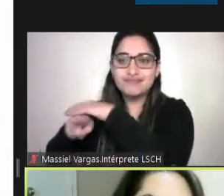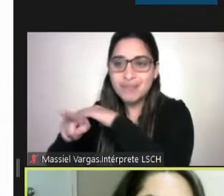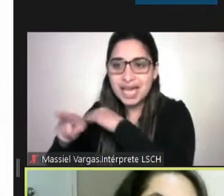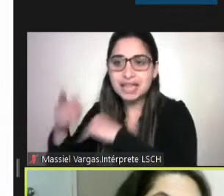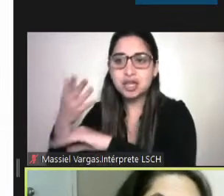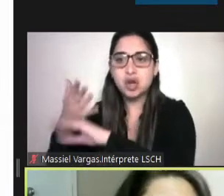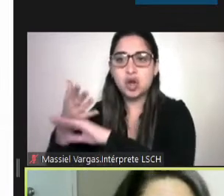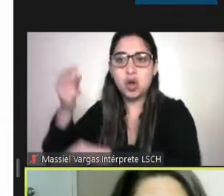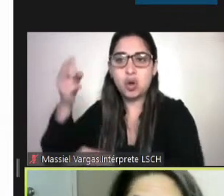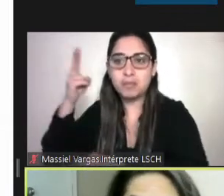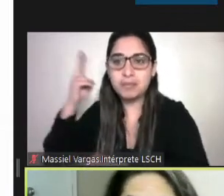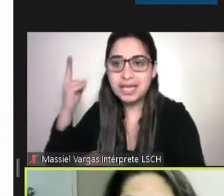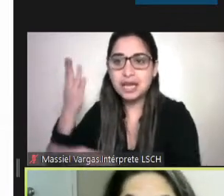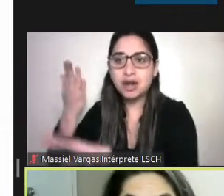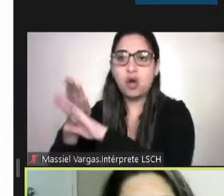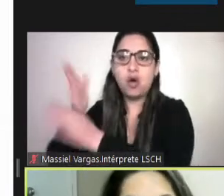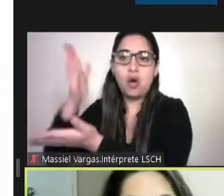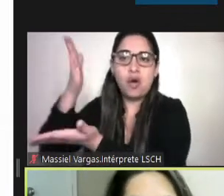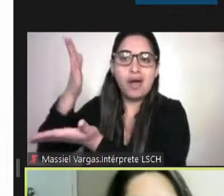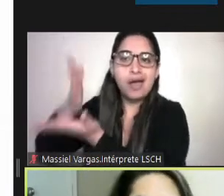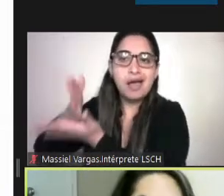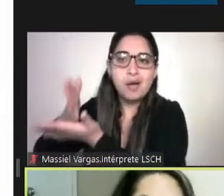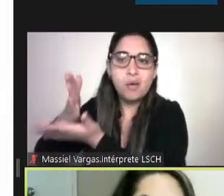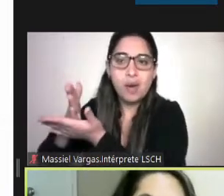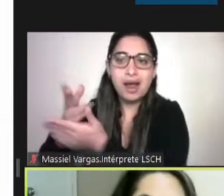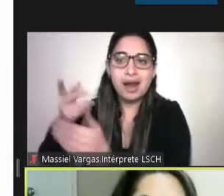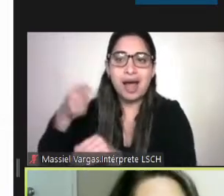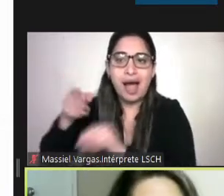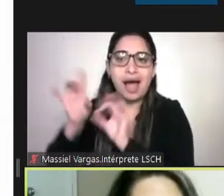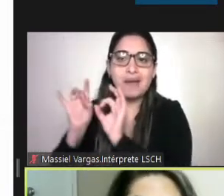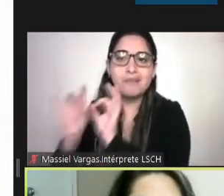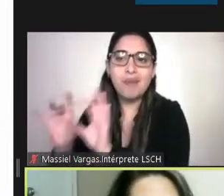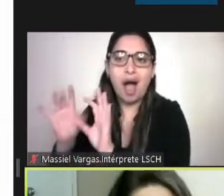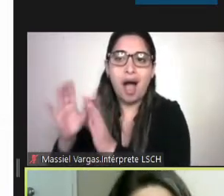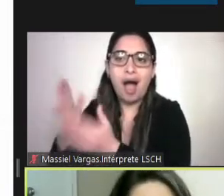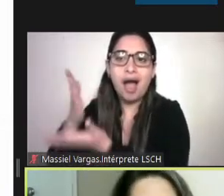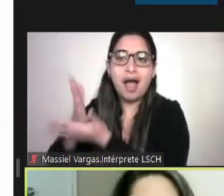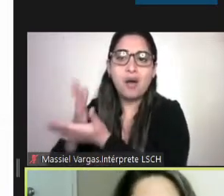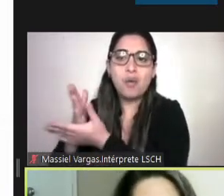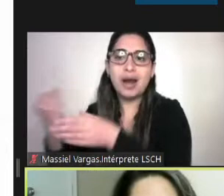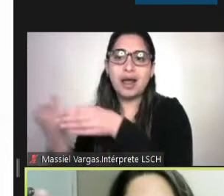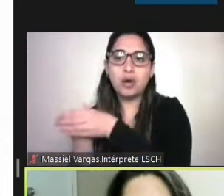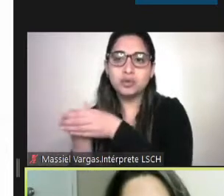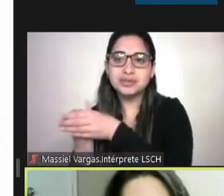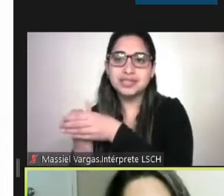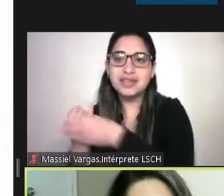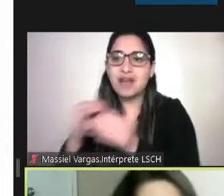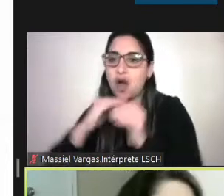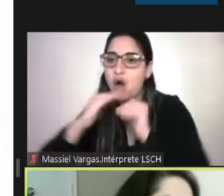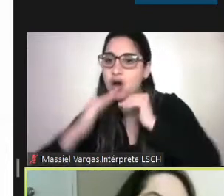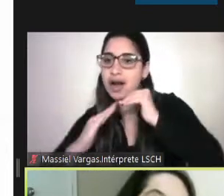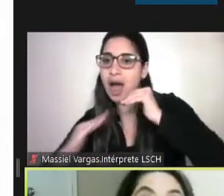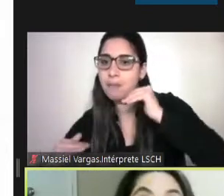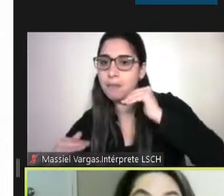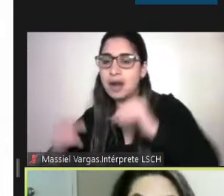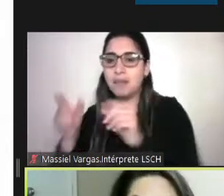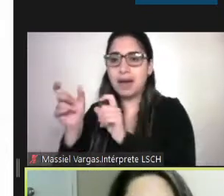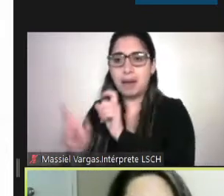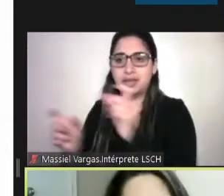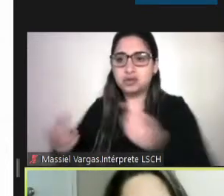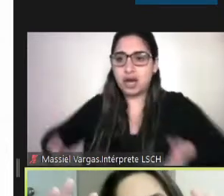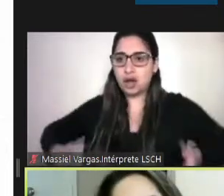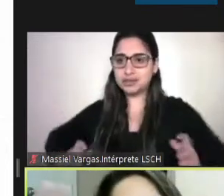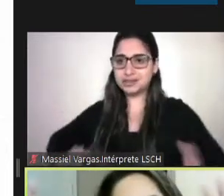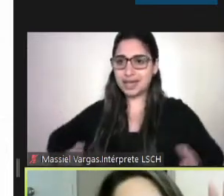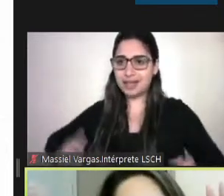quizás escuelas que sean inclusivas, tienen con rampas, etc. Entonces en estas dos, mirada de la